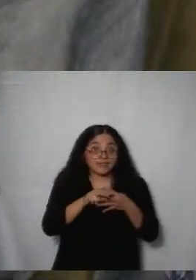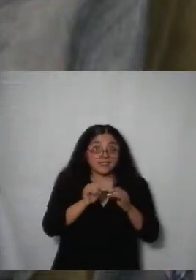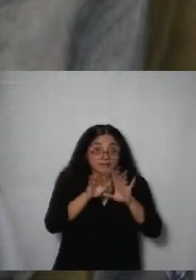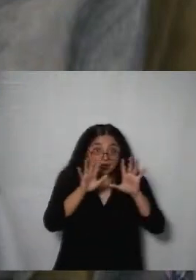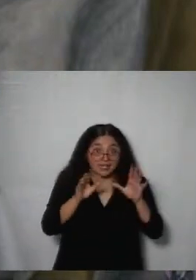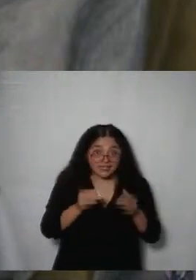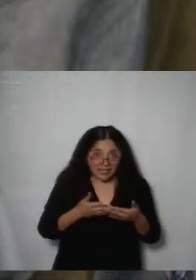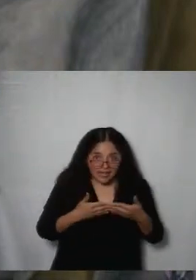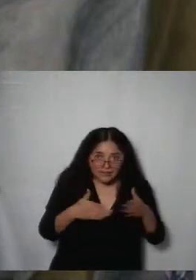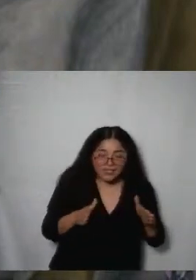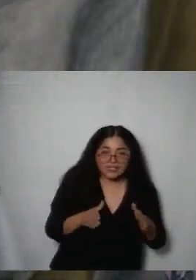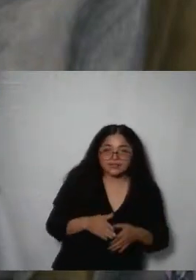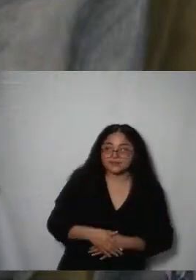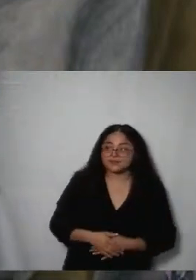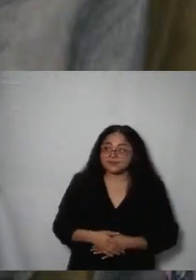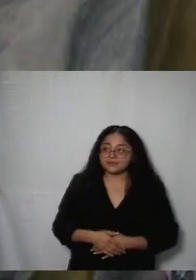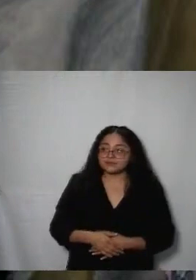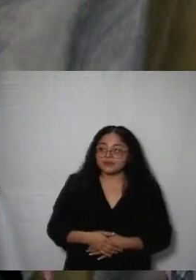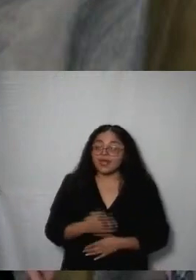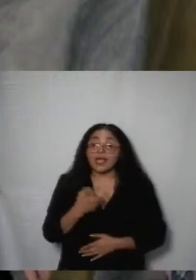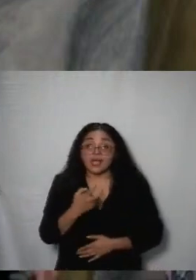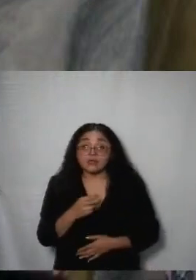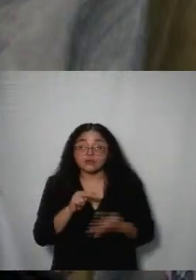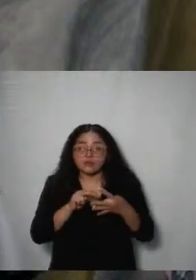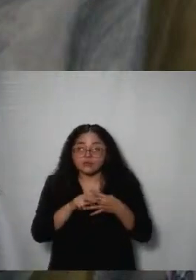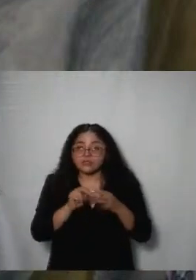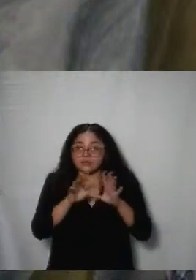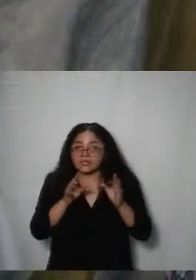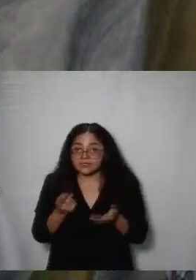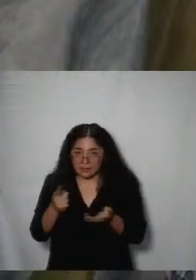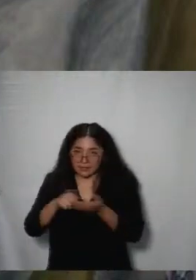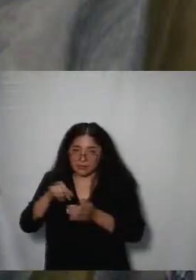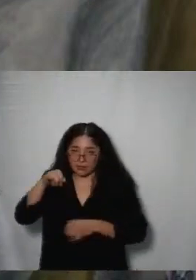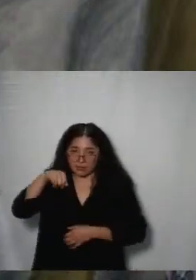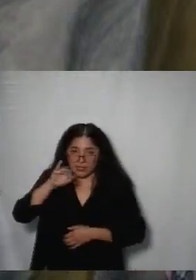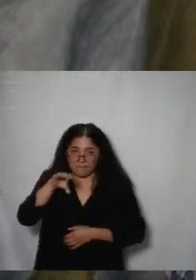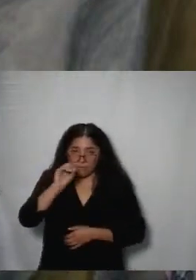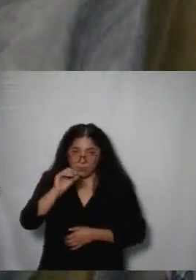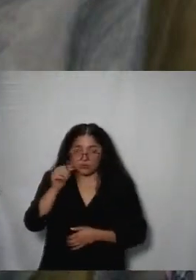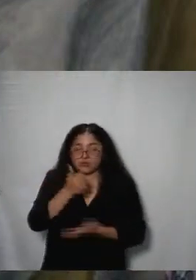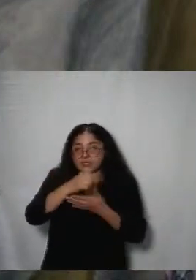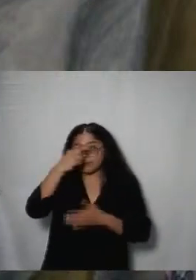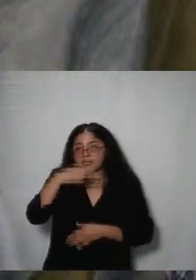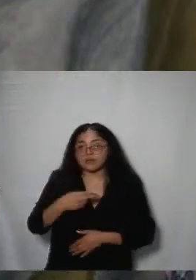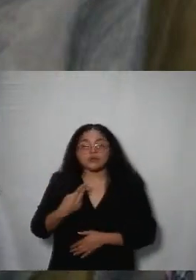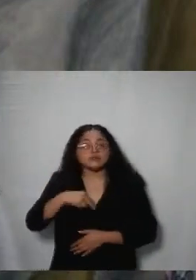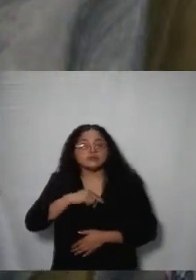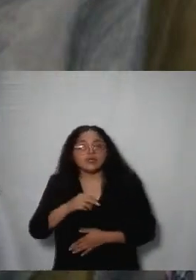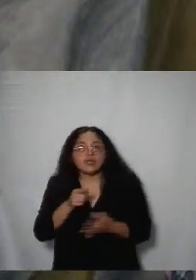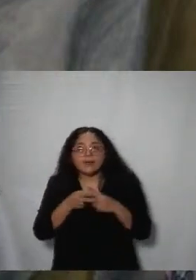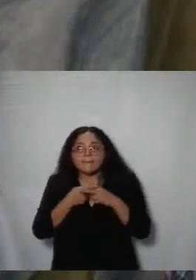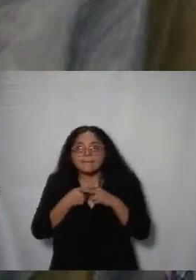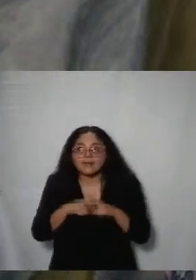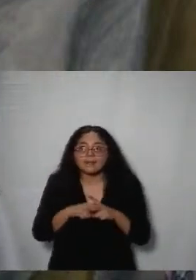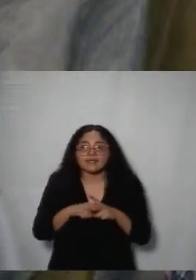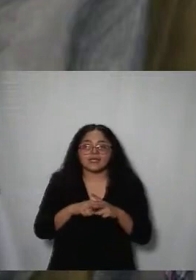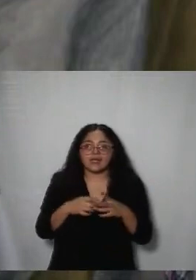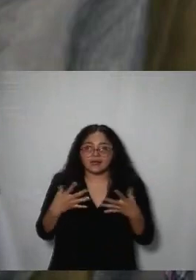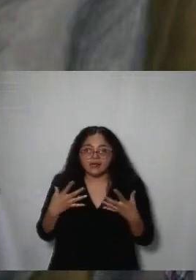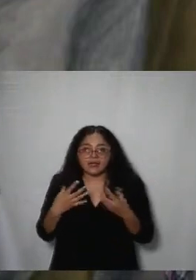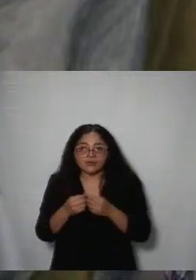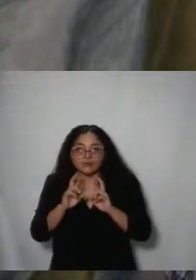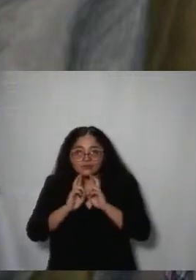para impulsar esta denominada transparencia proactiva en el info ciudad de méxico se empezaron a reunir vía